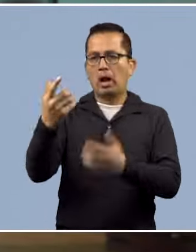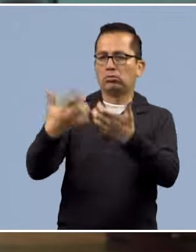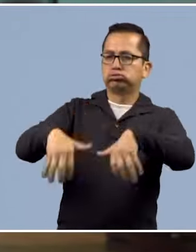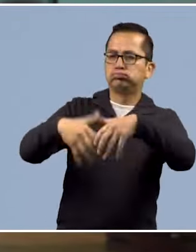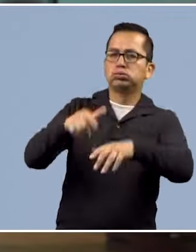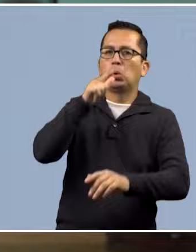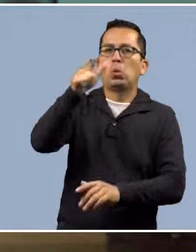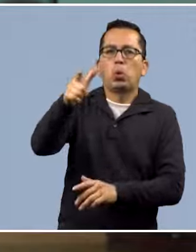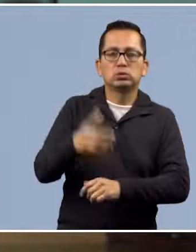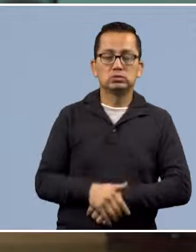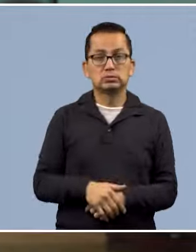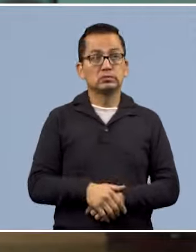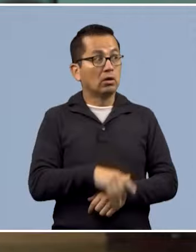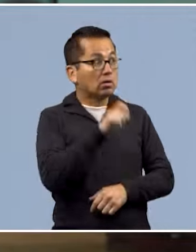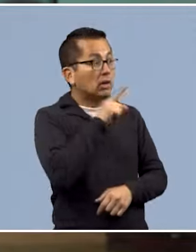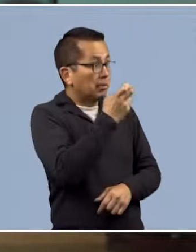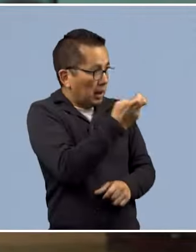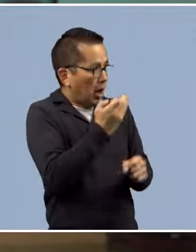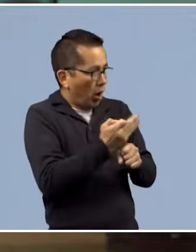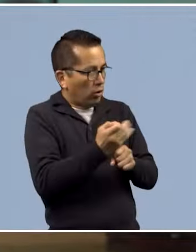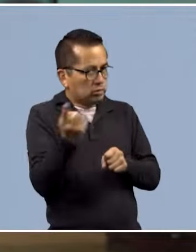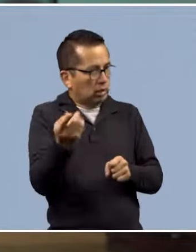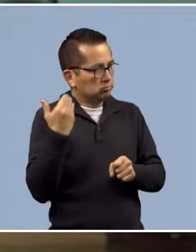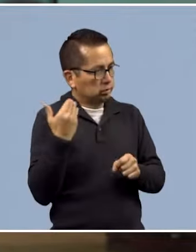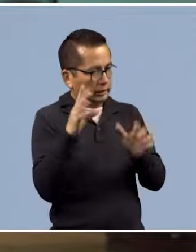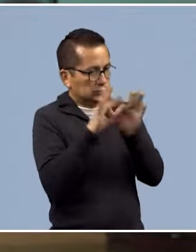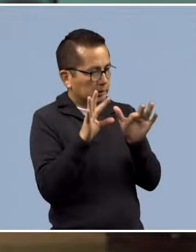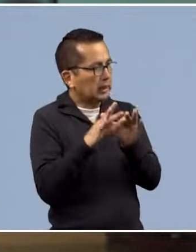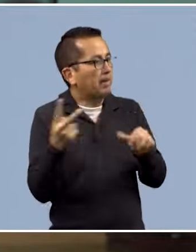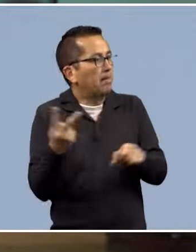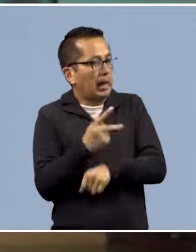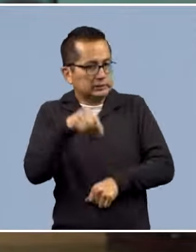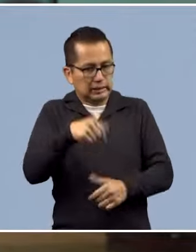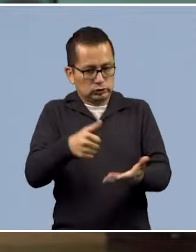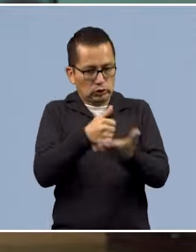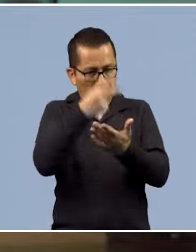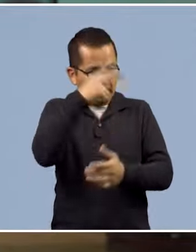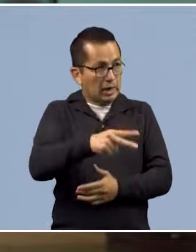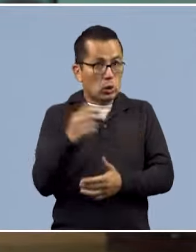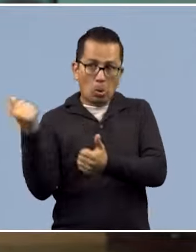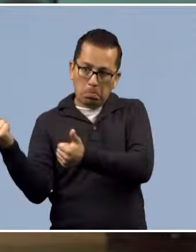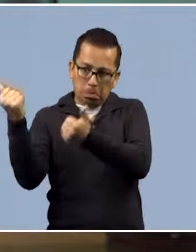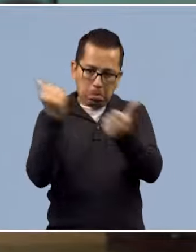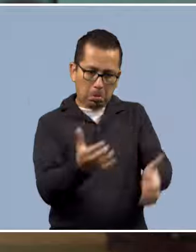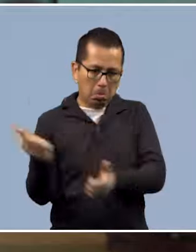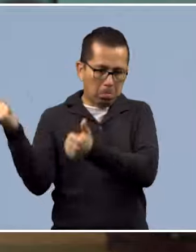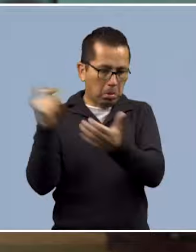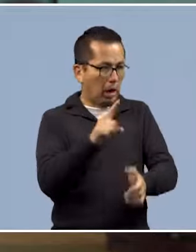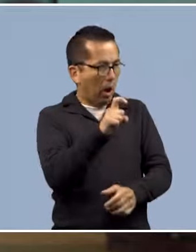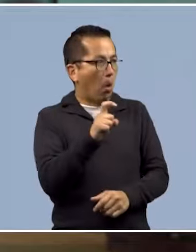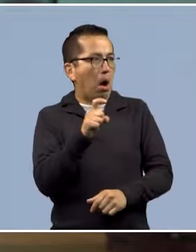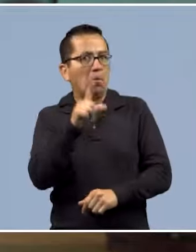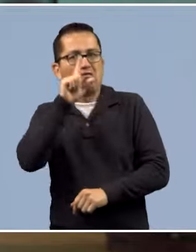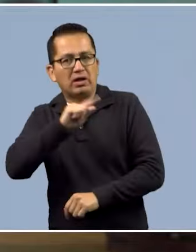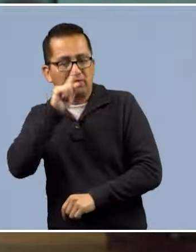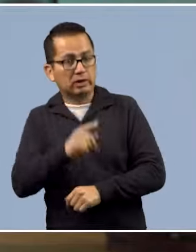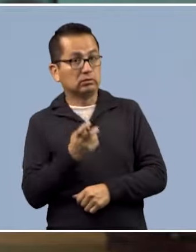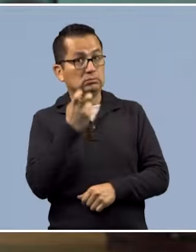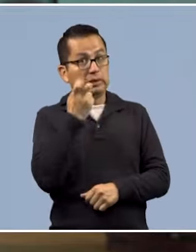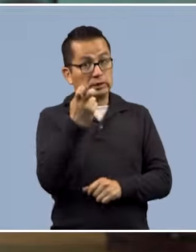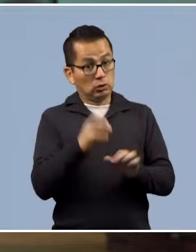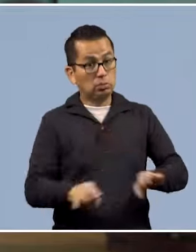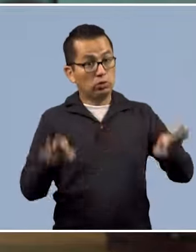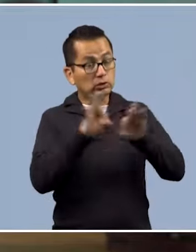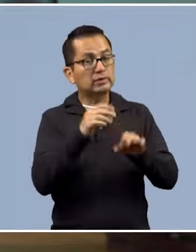que ya lo veíamos en la entrevista, pues, la situación del Kutzamala aquí en el Valle de México, pues, creo que también es necesario voltear a ver y revisar cómo se encuentran las